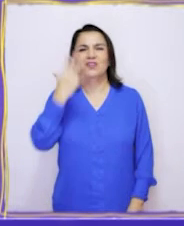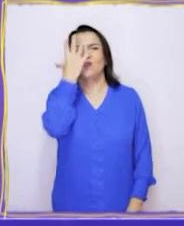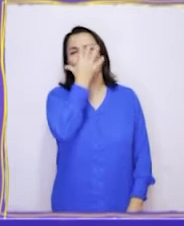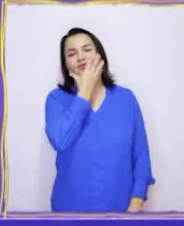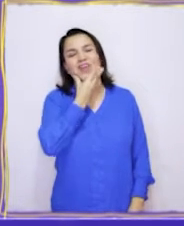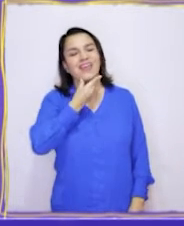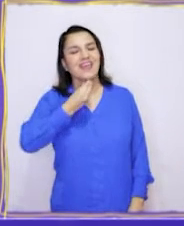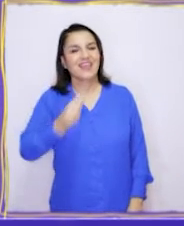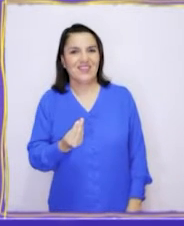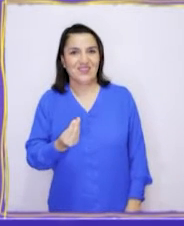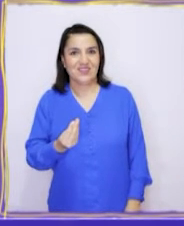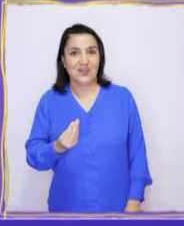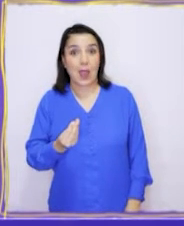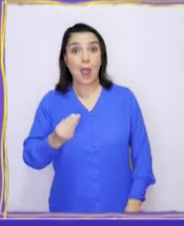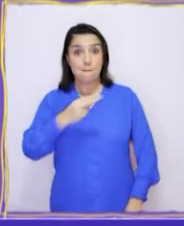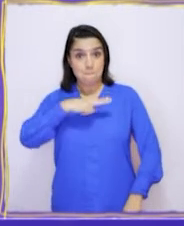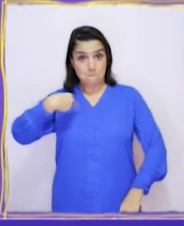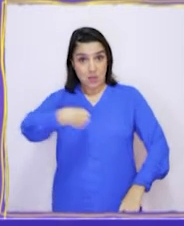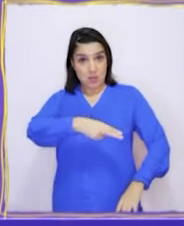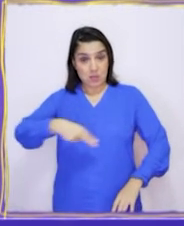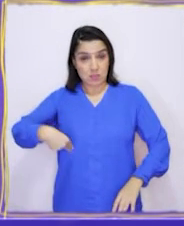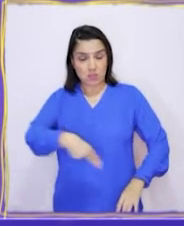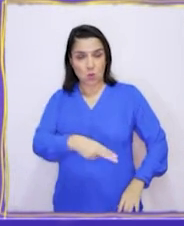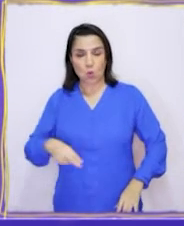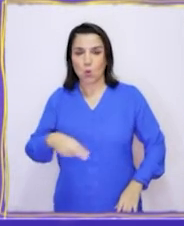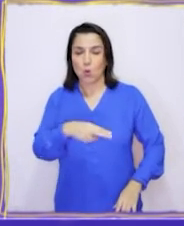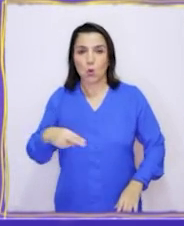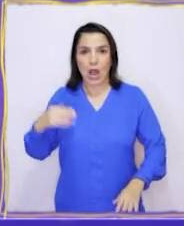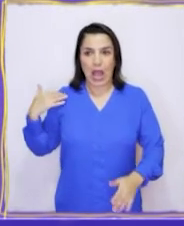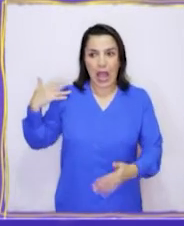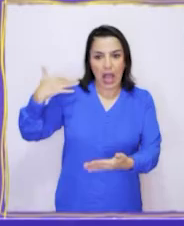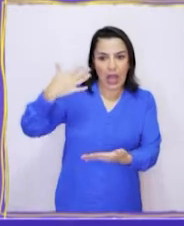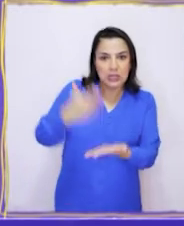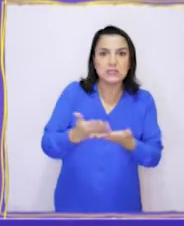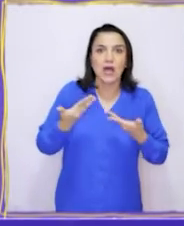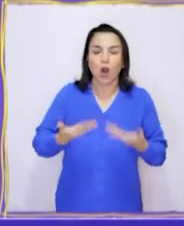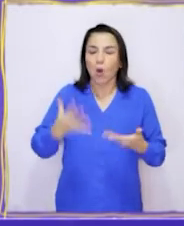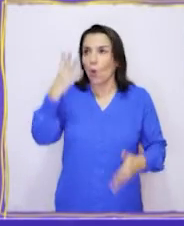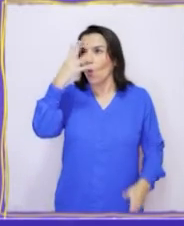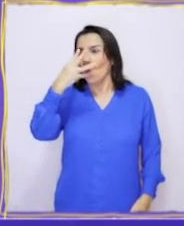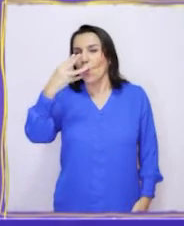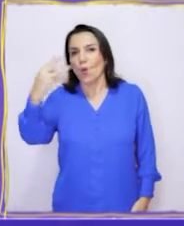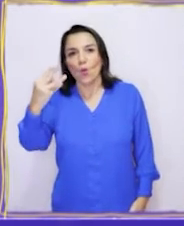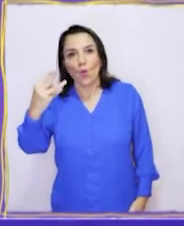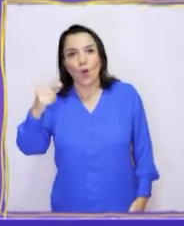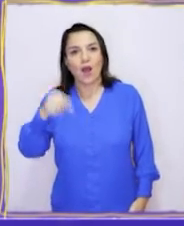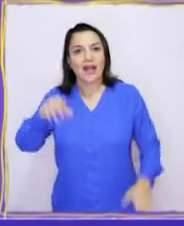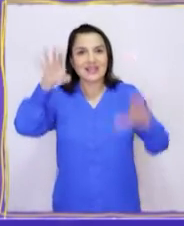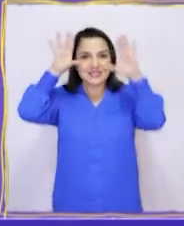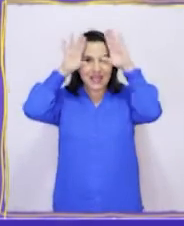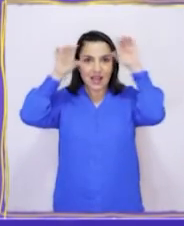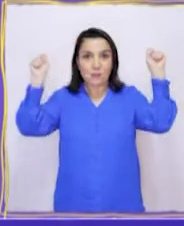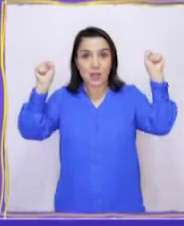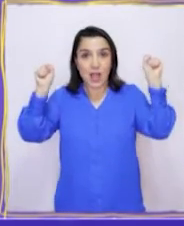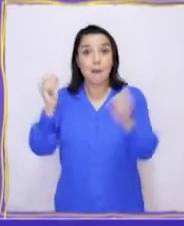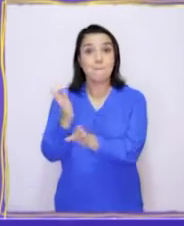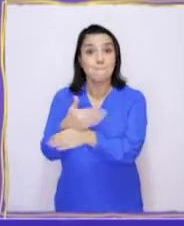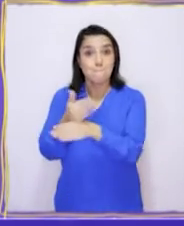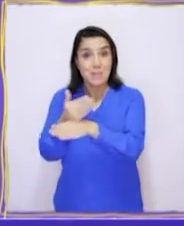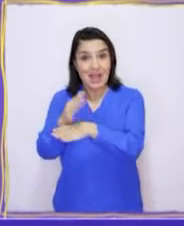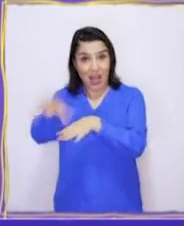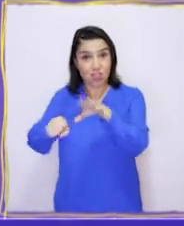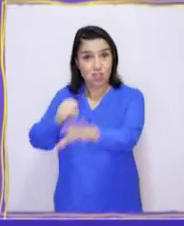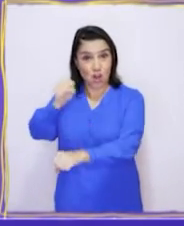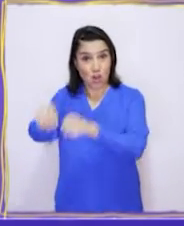bello de los colores. Sus pinturas son admiradas hasta hoy en día. Los Selknam fueron pescadores,